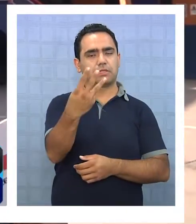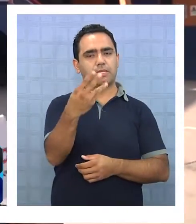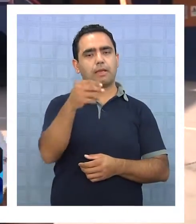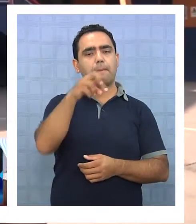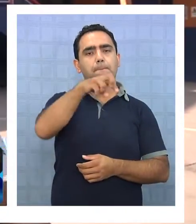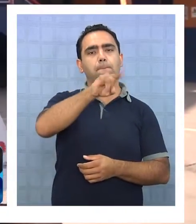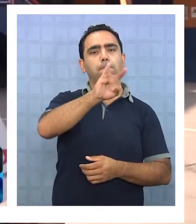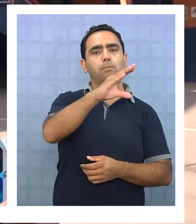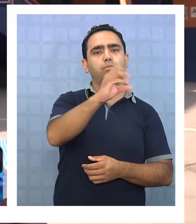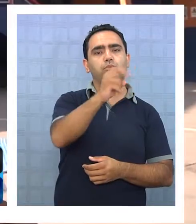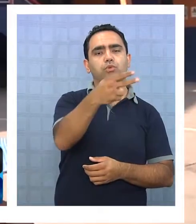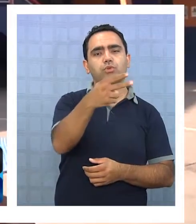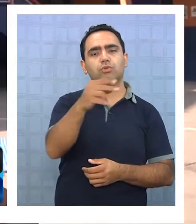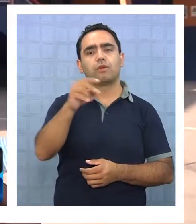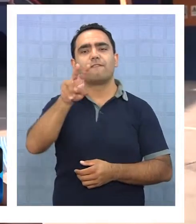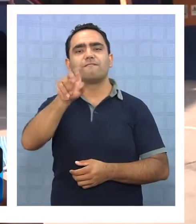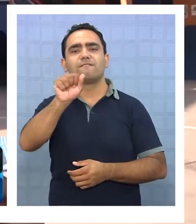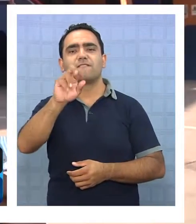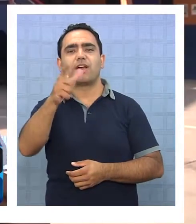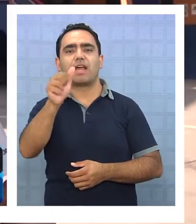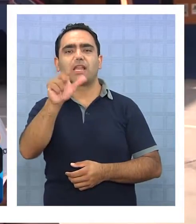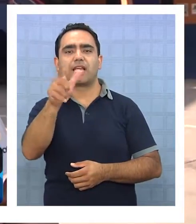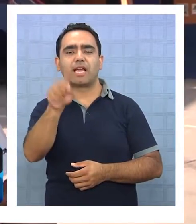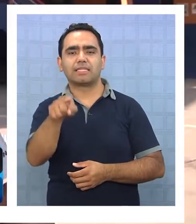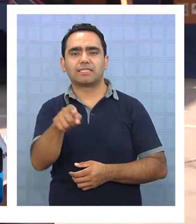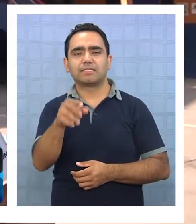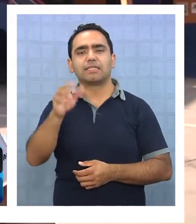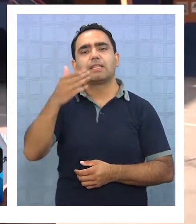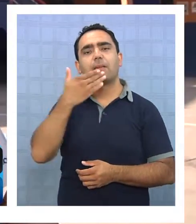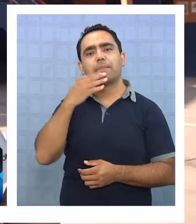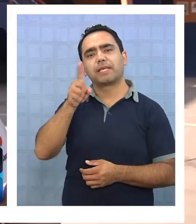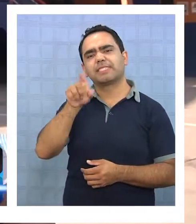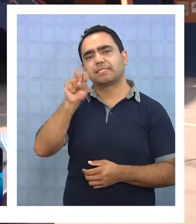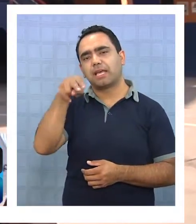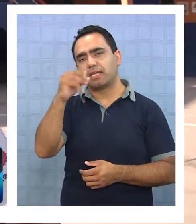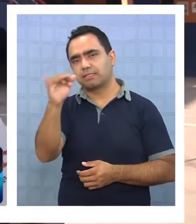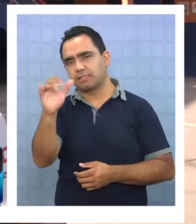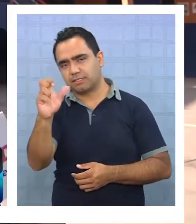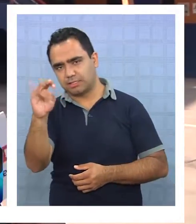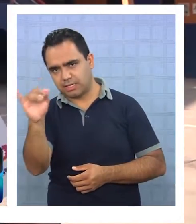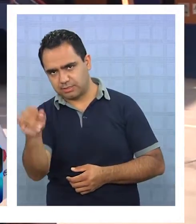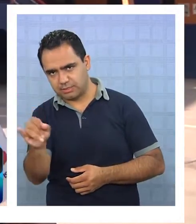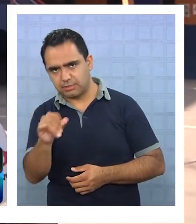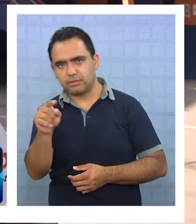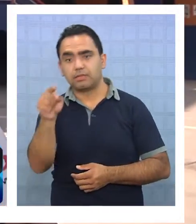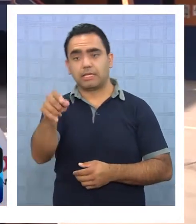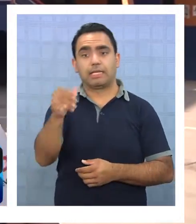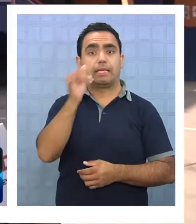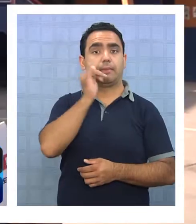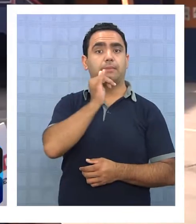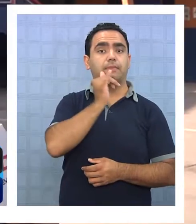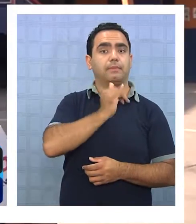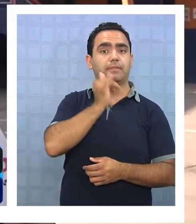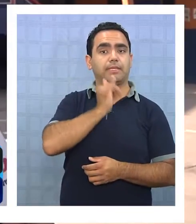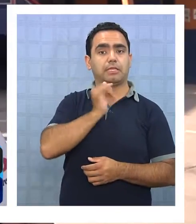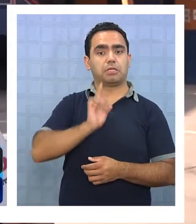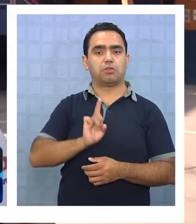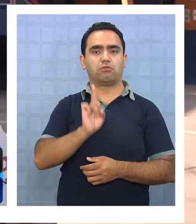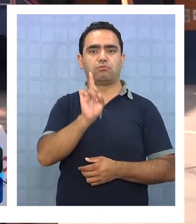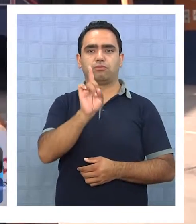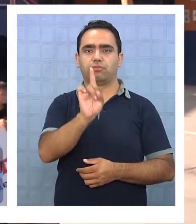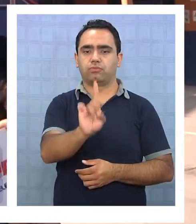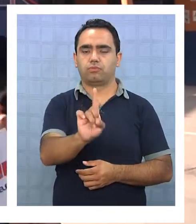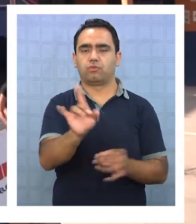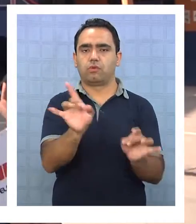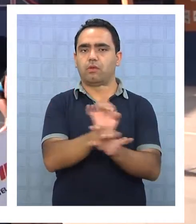altura, imagínense, tener un Iquiqueño a la altura de un Vargas, de un Alex y Sánchez, algo extraordinario. Para nosotros